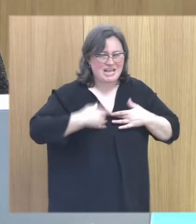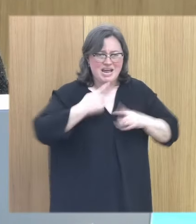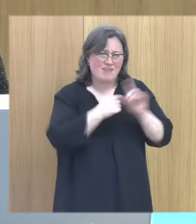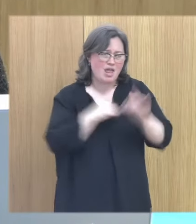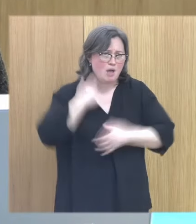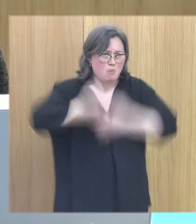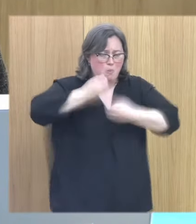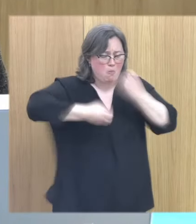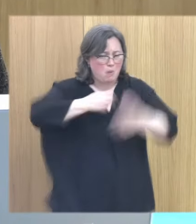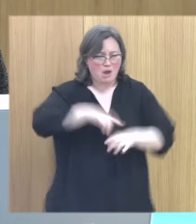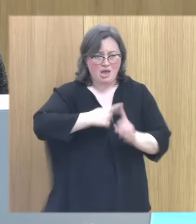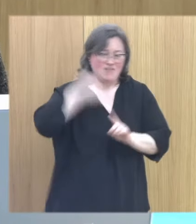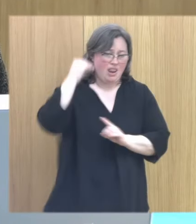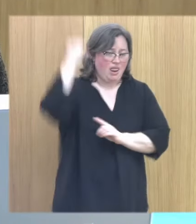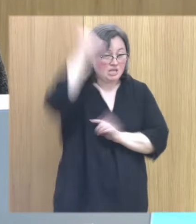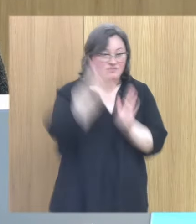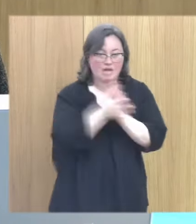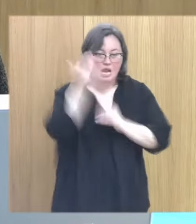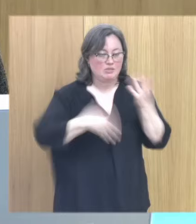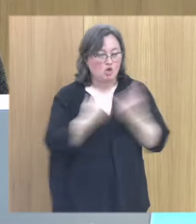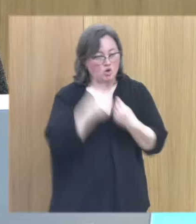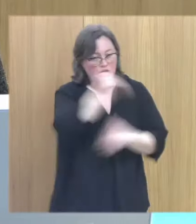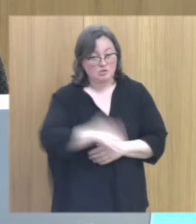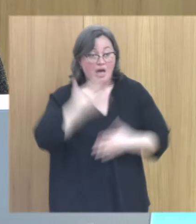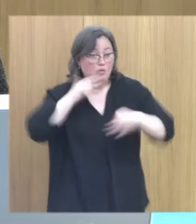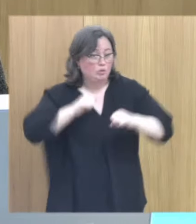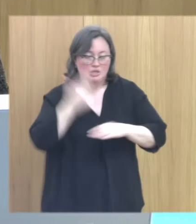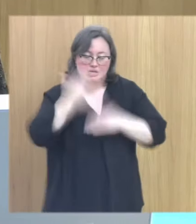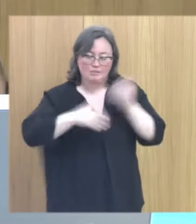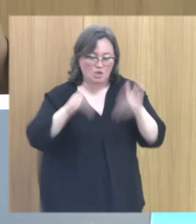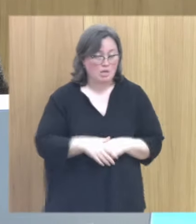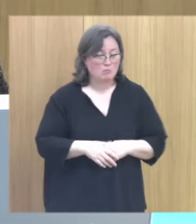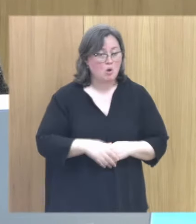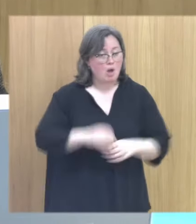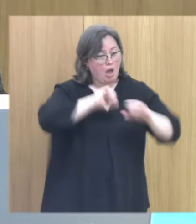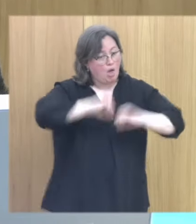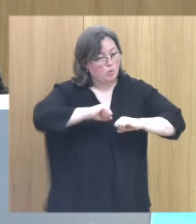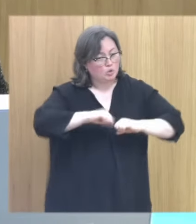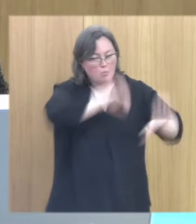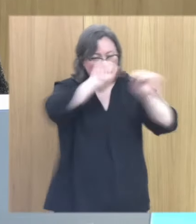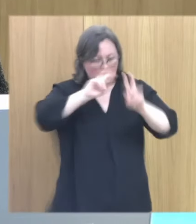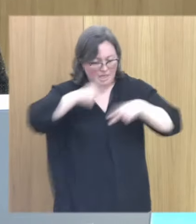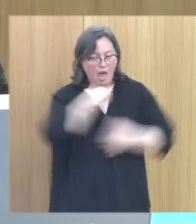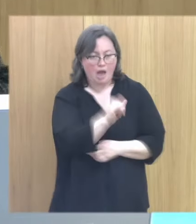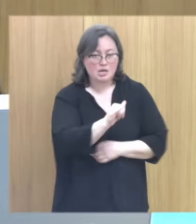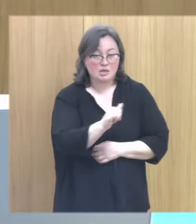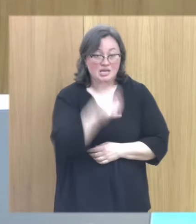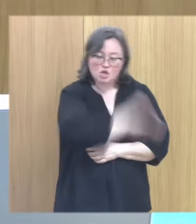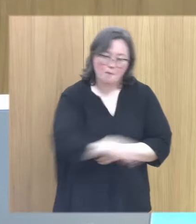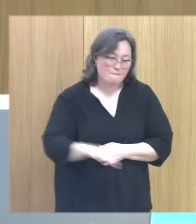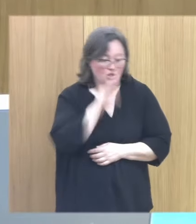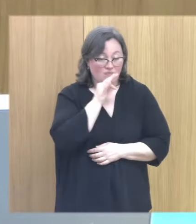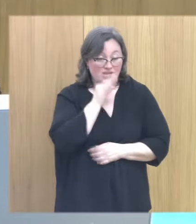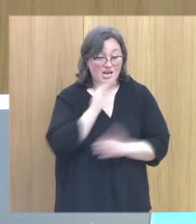entonces ese es un límite que hay con los niños que no hay con los adultos un adulto es capaz de protegerse a ese mismo un niño no entonces en este